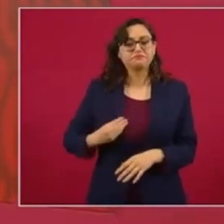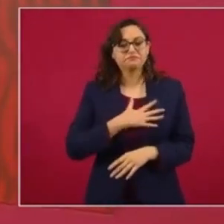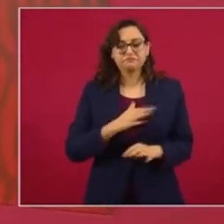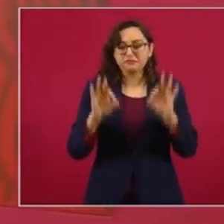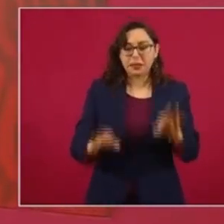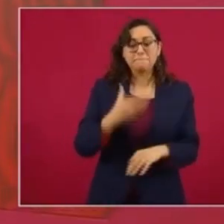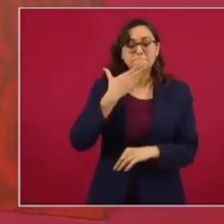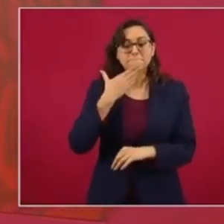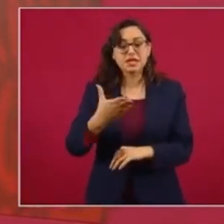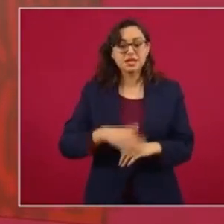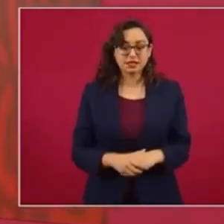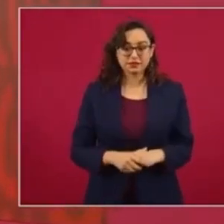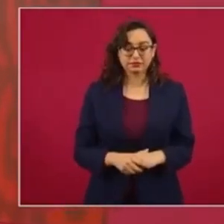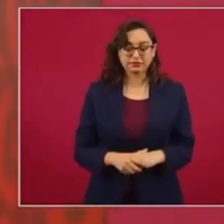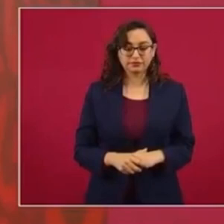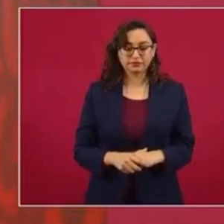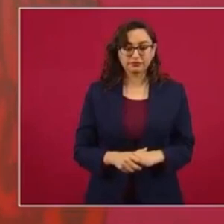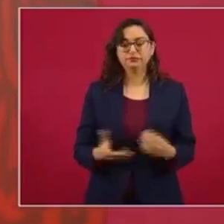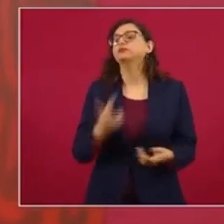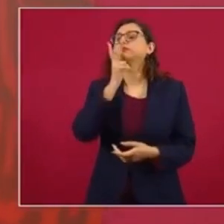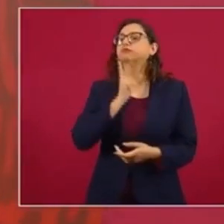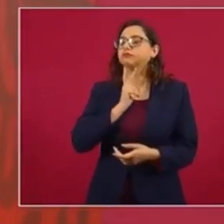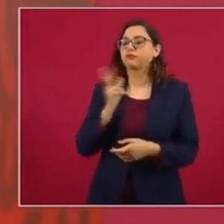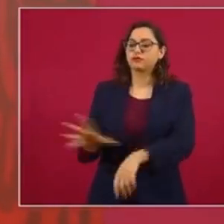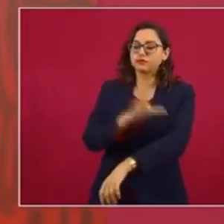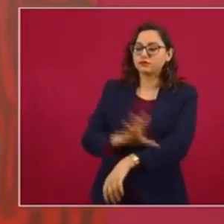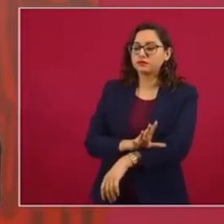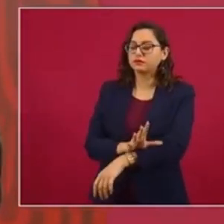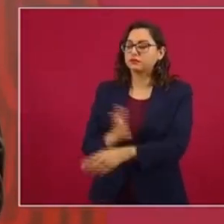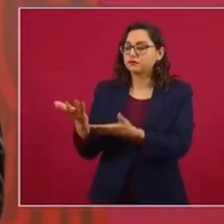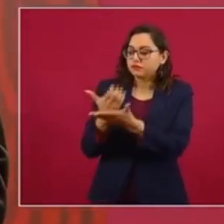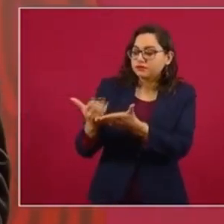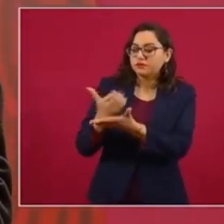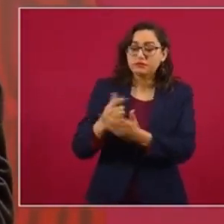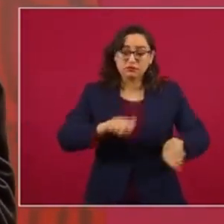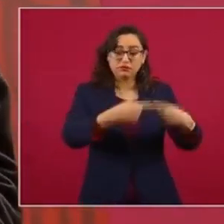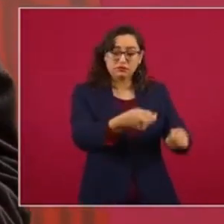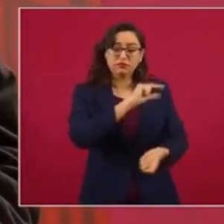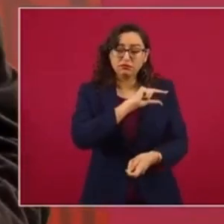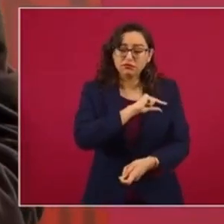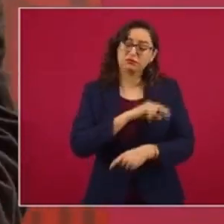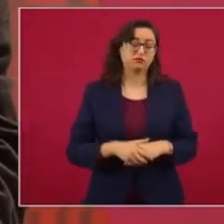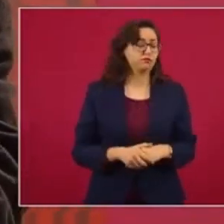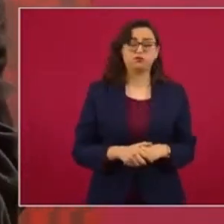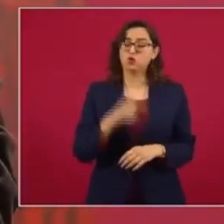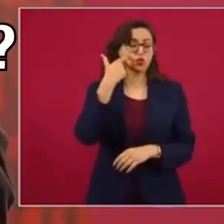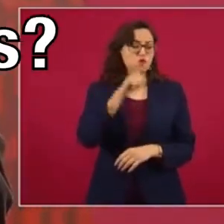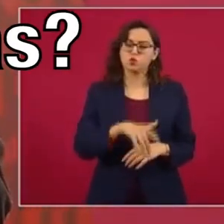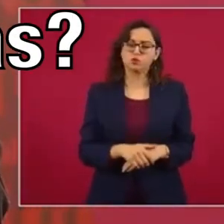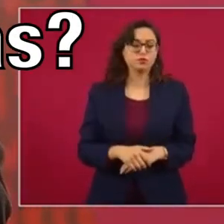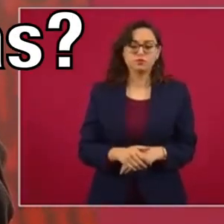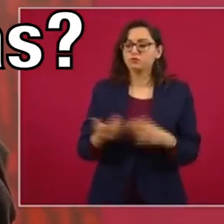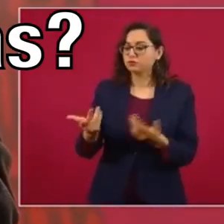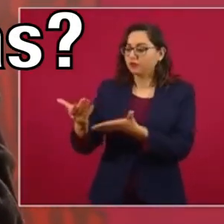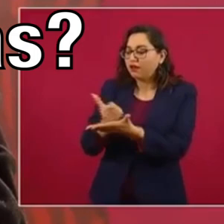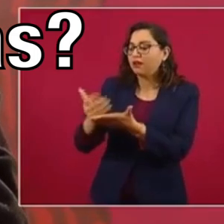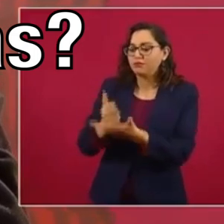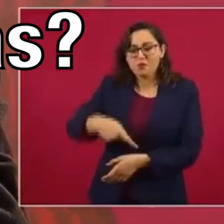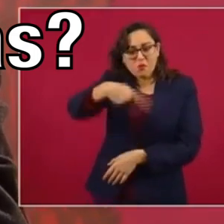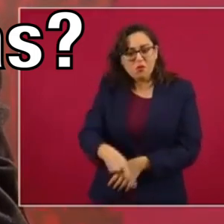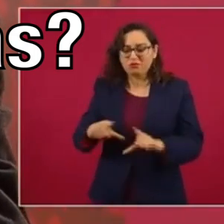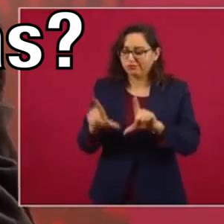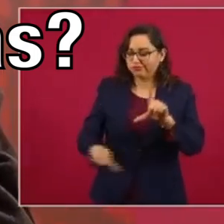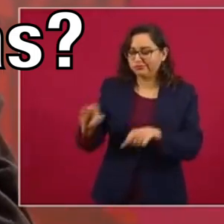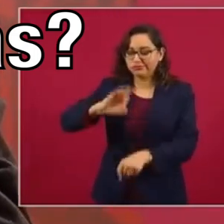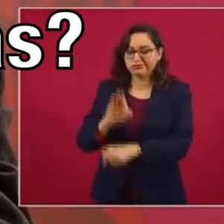queremos que las utilidades del petróleo y de la industria eléctrica se queden en manos de particulares. Queremos que esas ganancias sean en beneficio del pueblo de